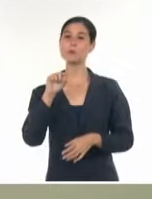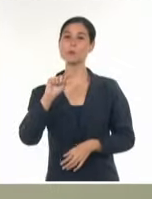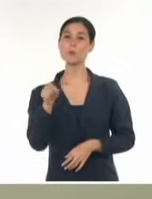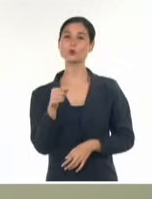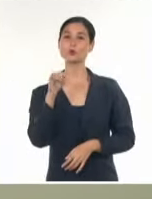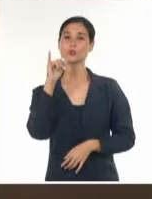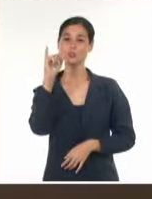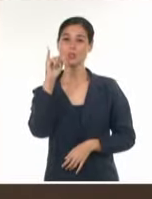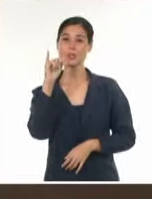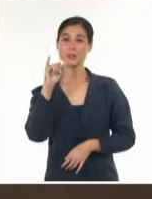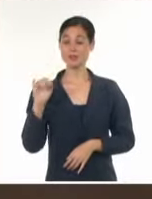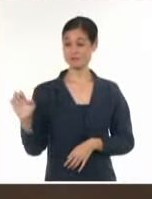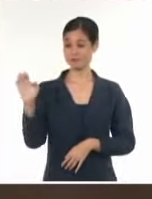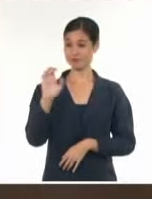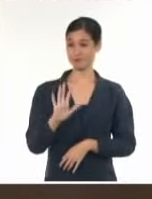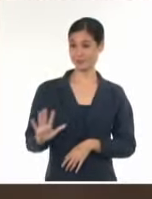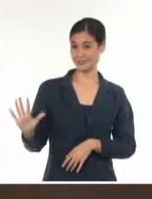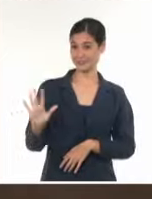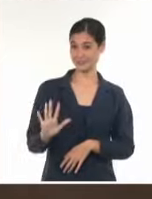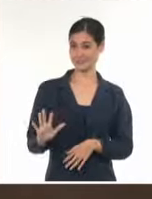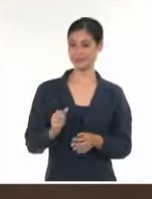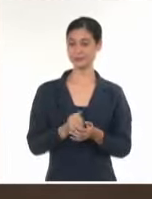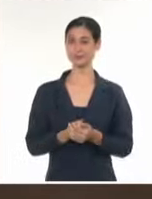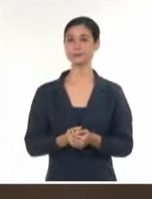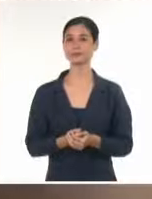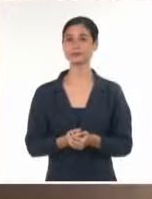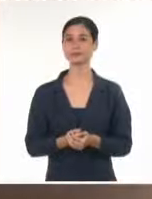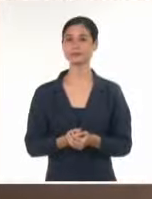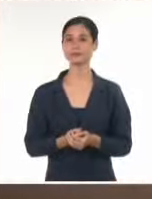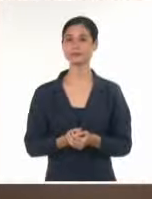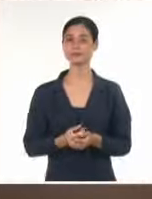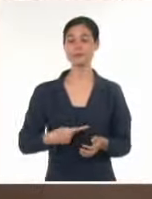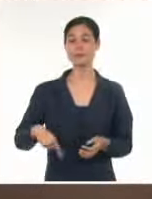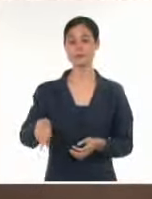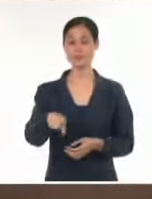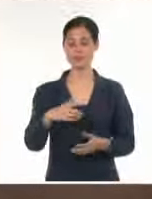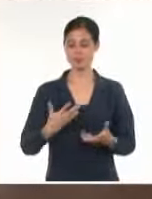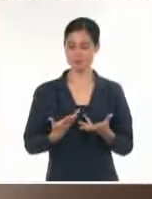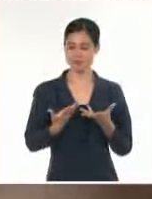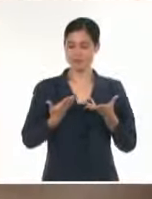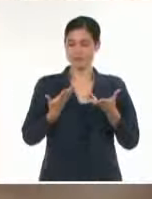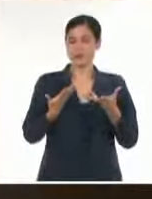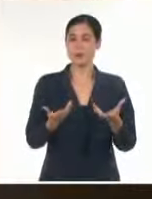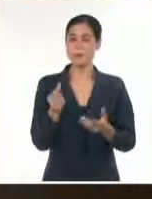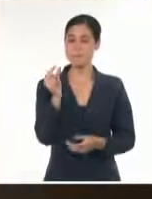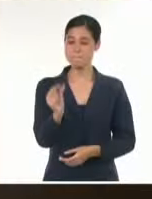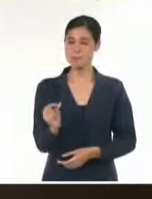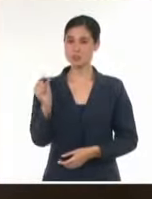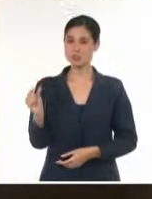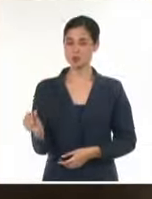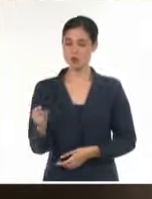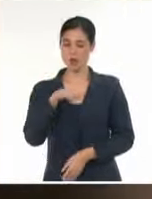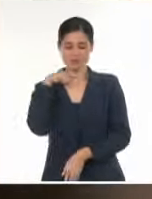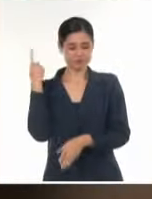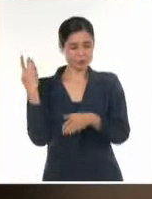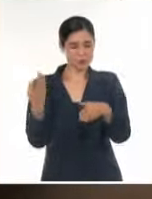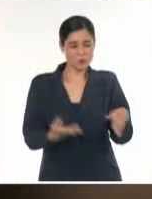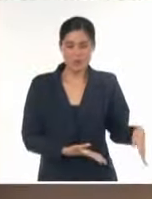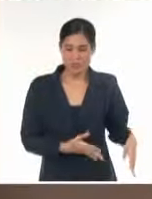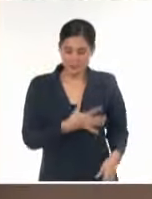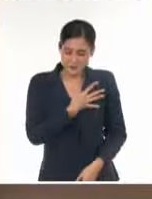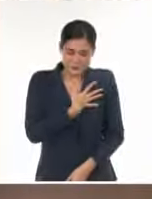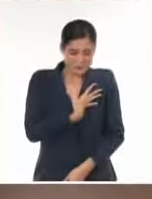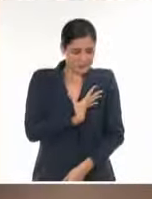acuerdo con la ONU, la conmemoración ofrece la oportunidad de homenajear a aquellos que sufrieron y murieron a manos de un brutal